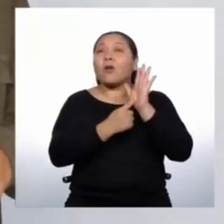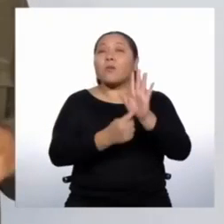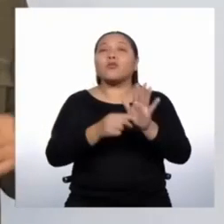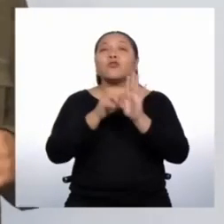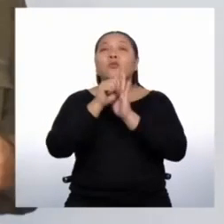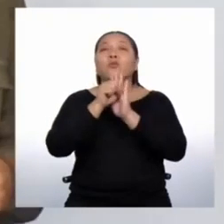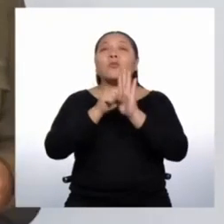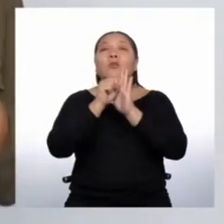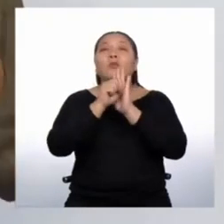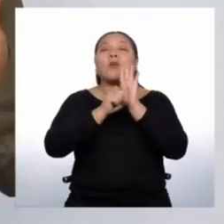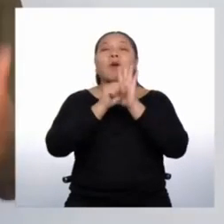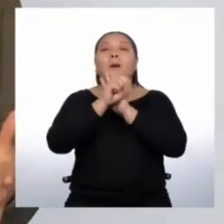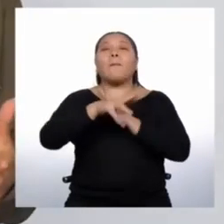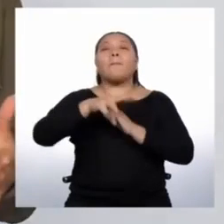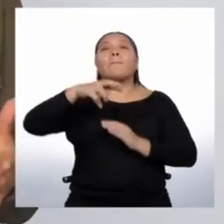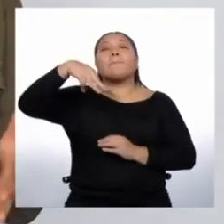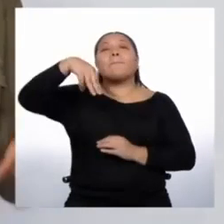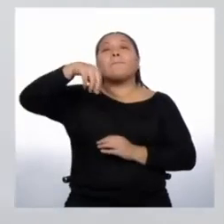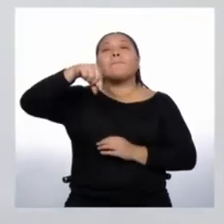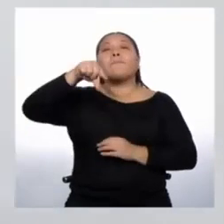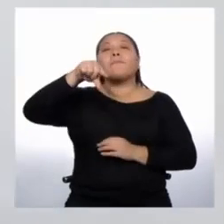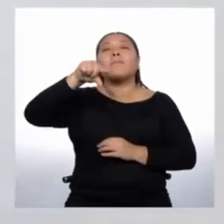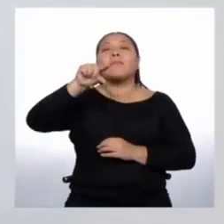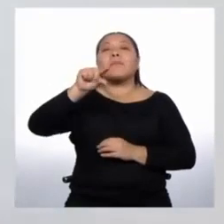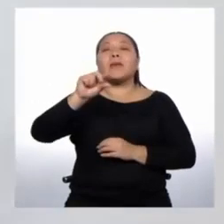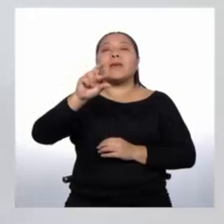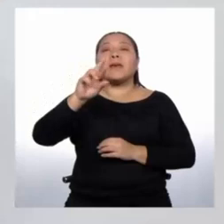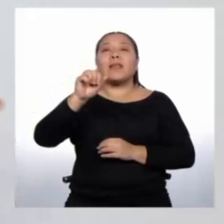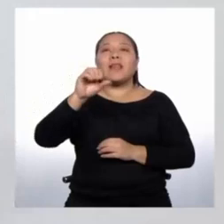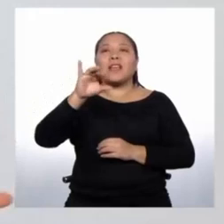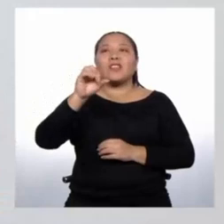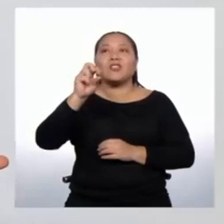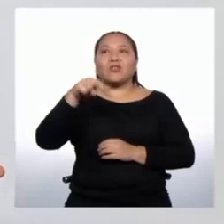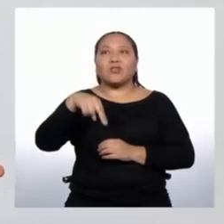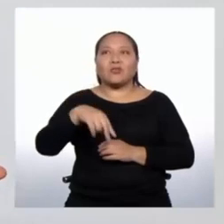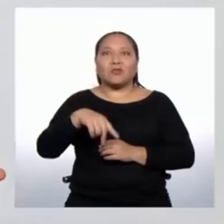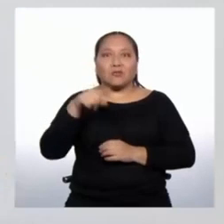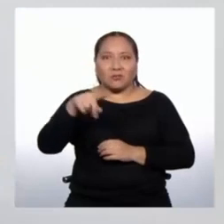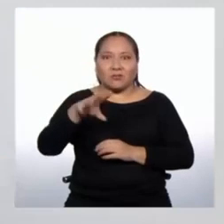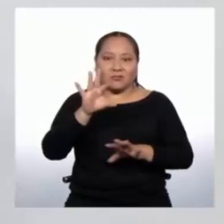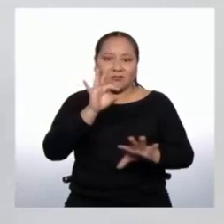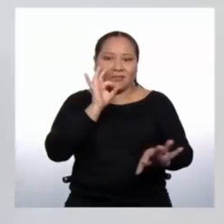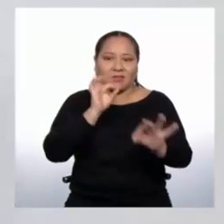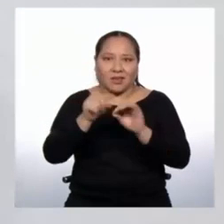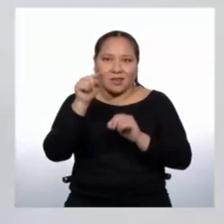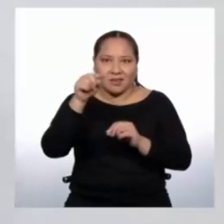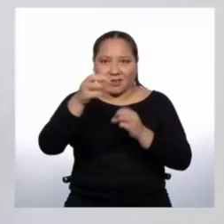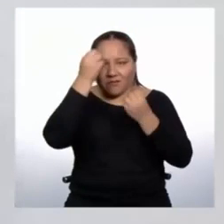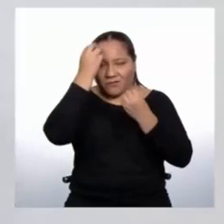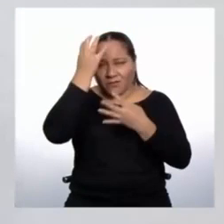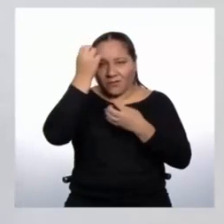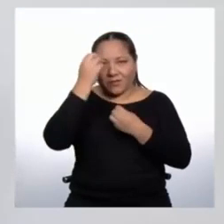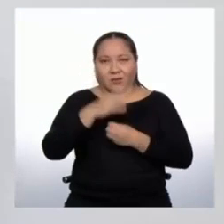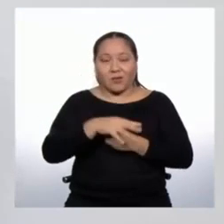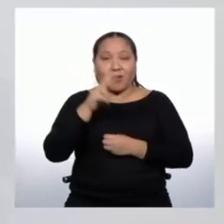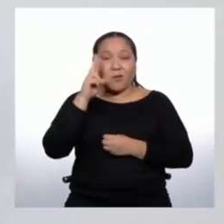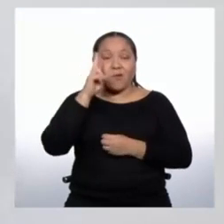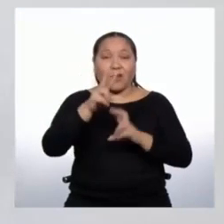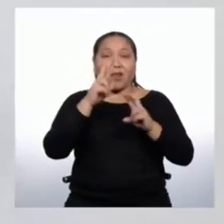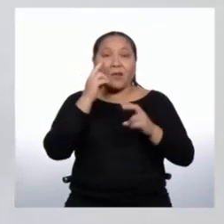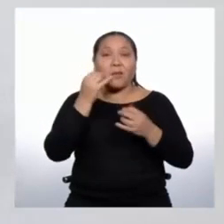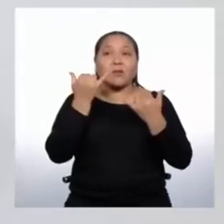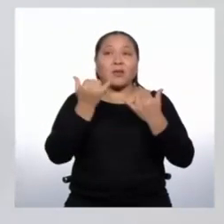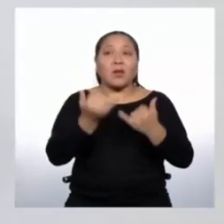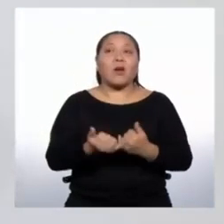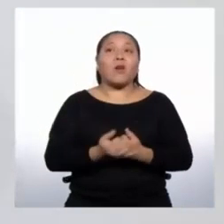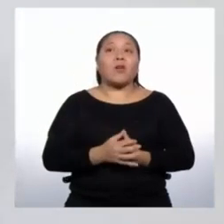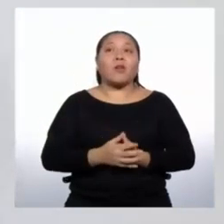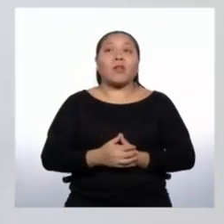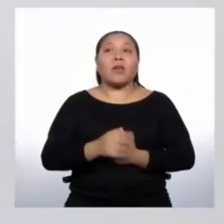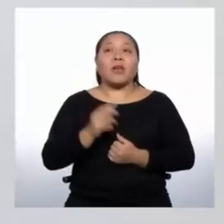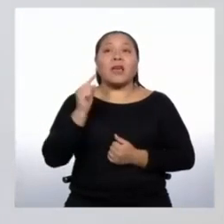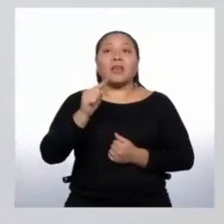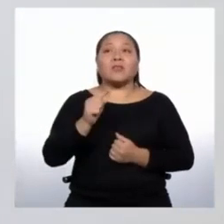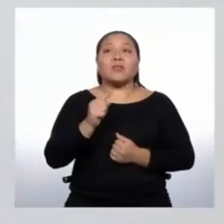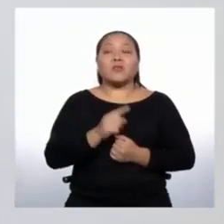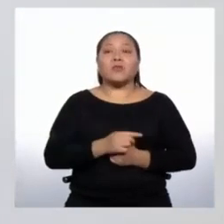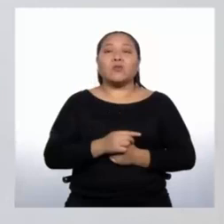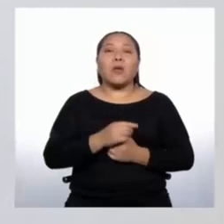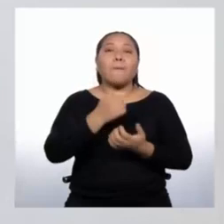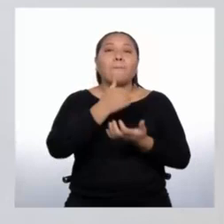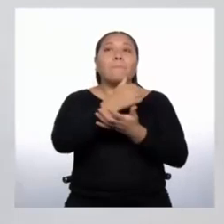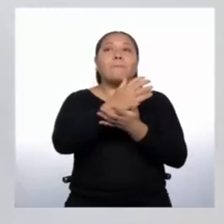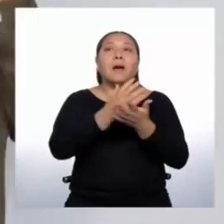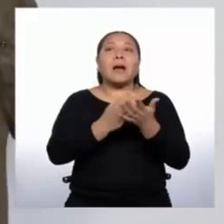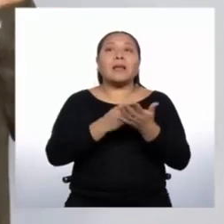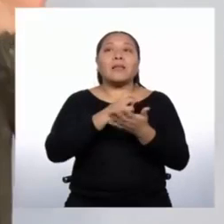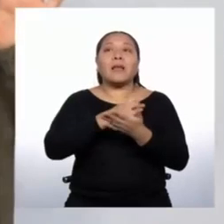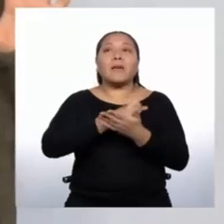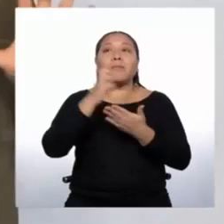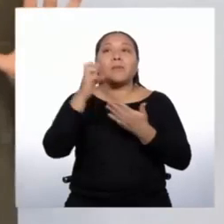sobre la migración en el Perú? De ahí saqué todos estos datos. Lo que veremos a continuación es un episodio